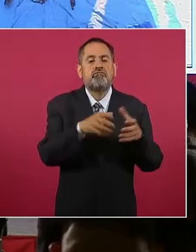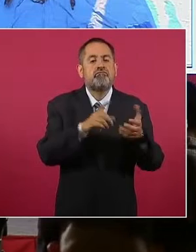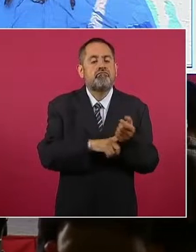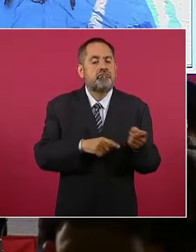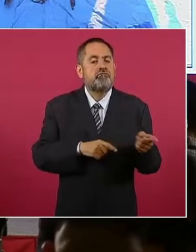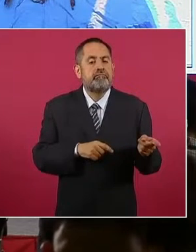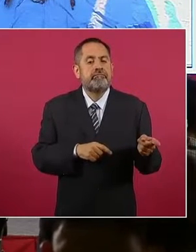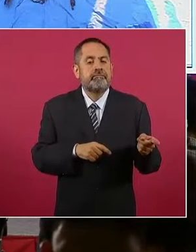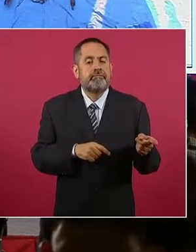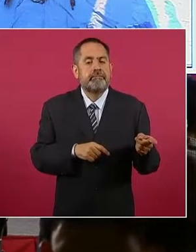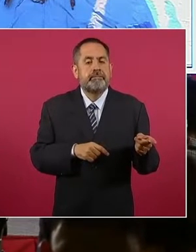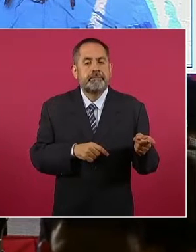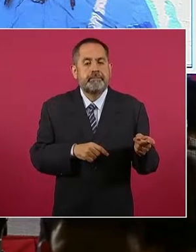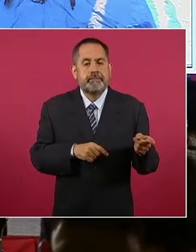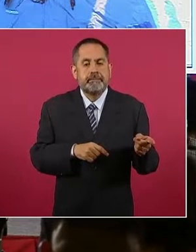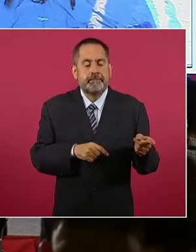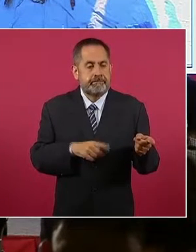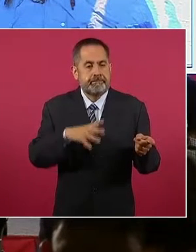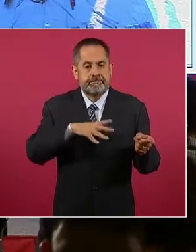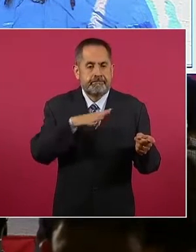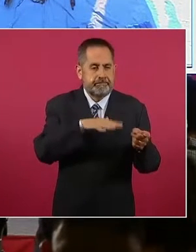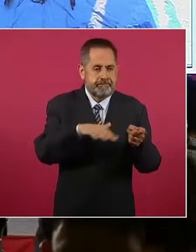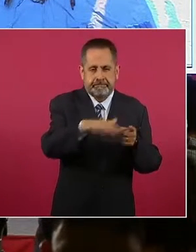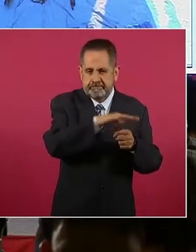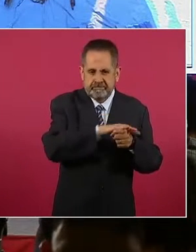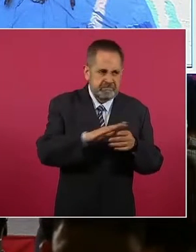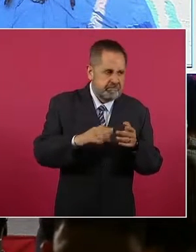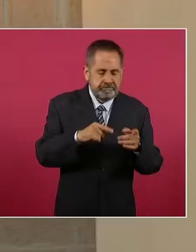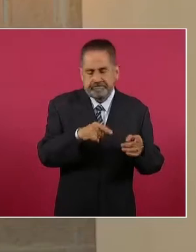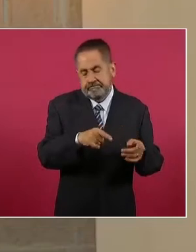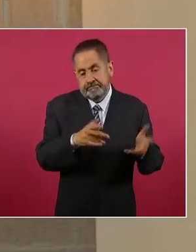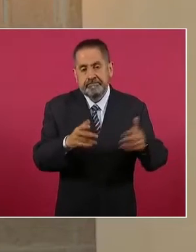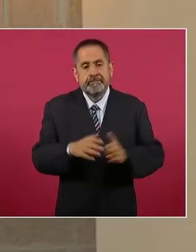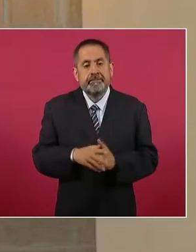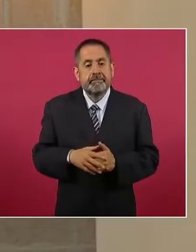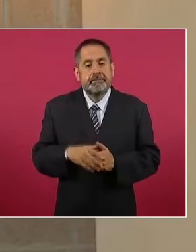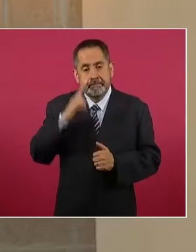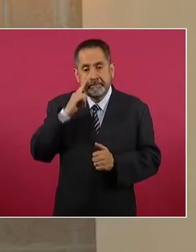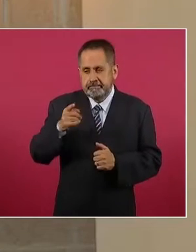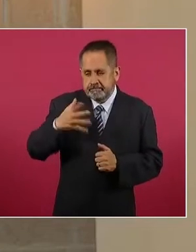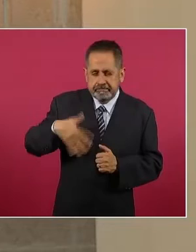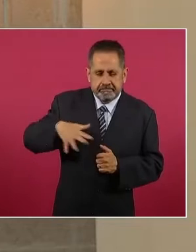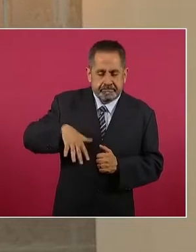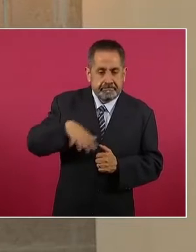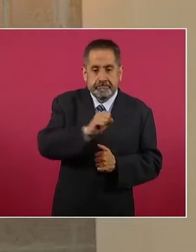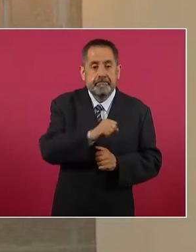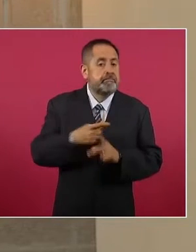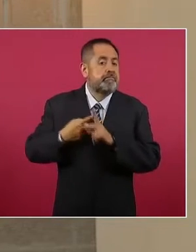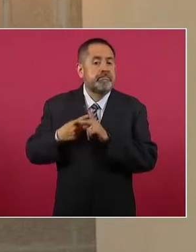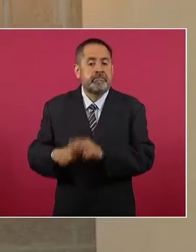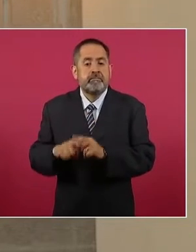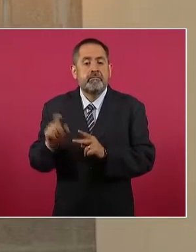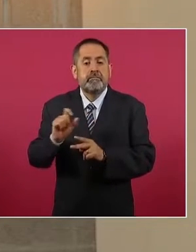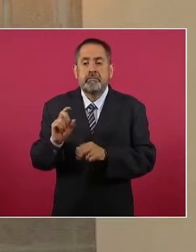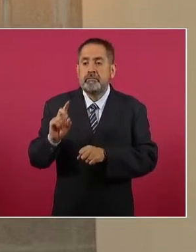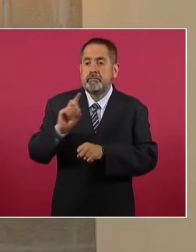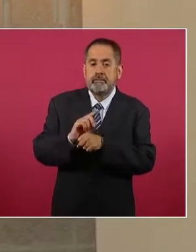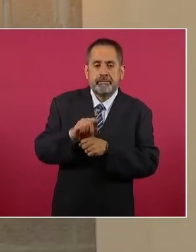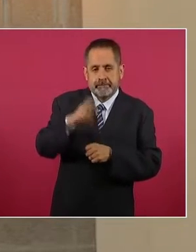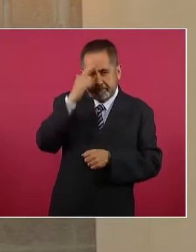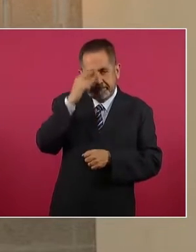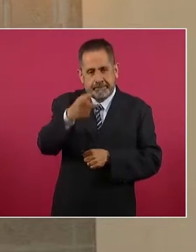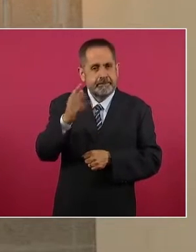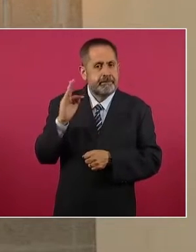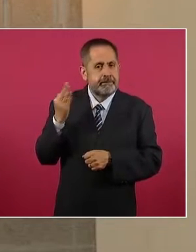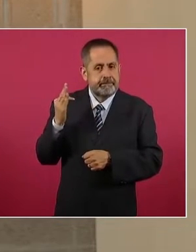que tienen presencia en esta zona. Y es el operativo que se activó a partir del evento